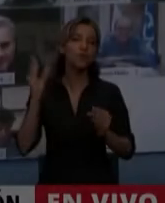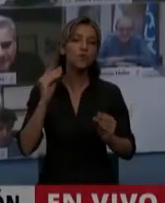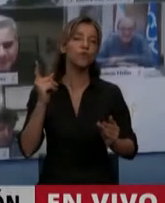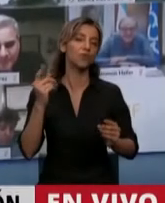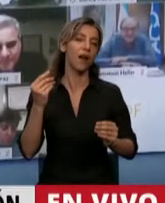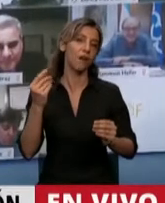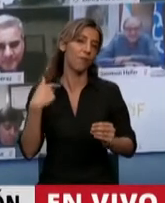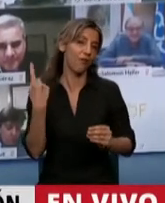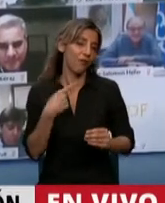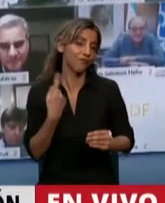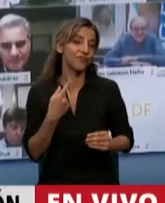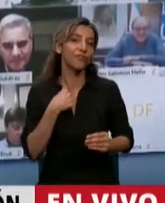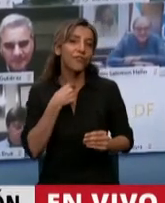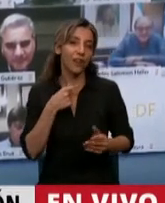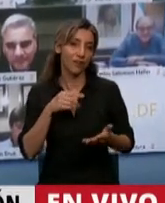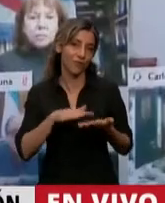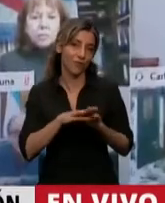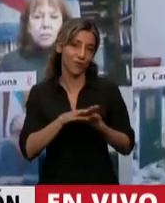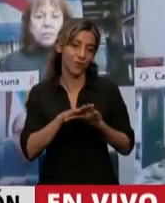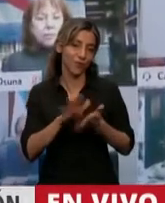Tiene la palabra el diputado Lucas Godoy.